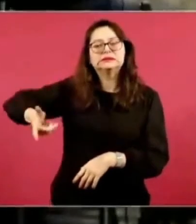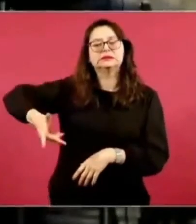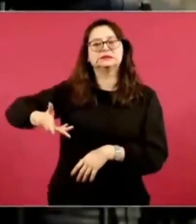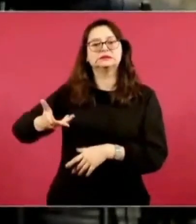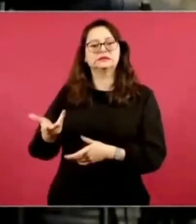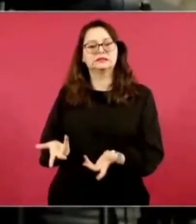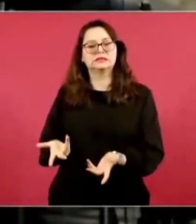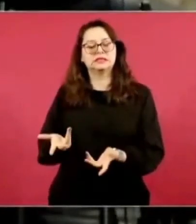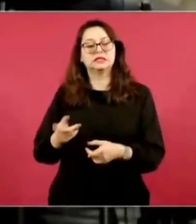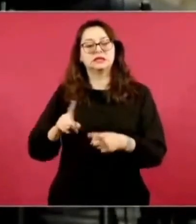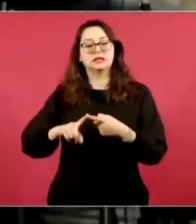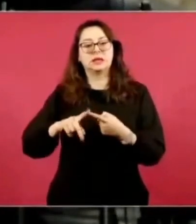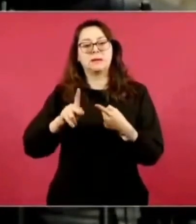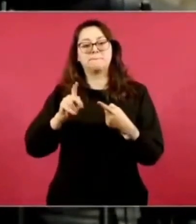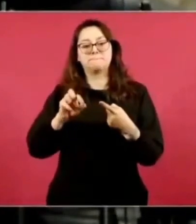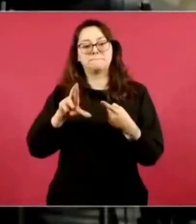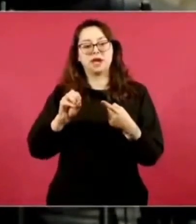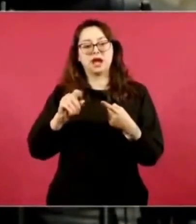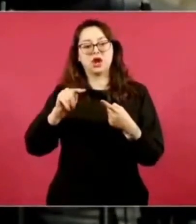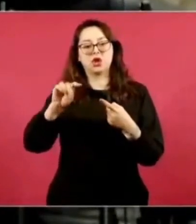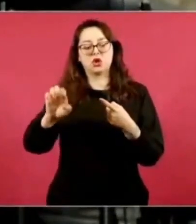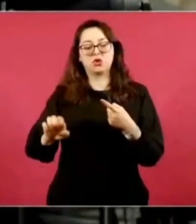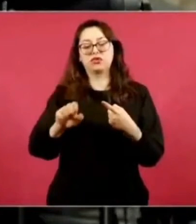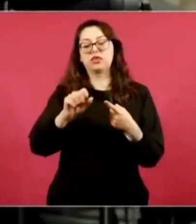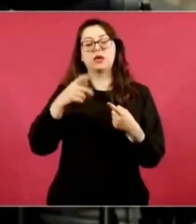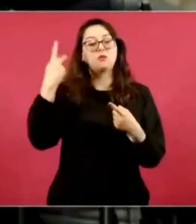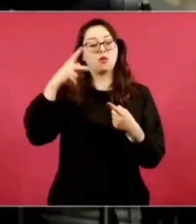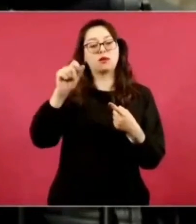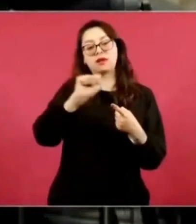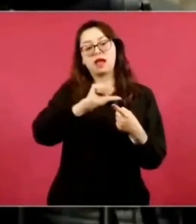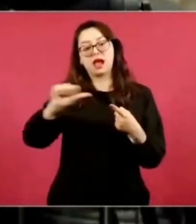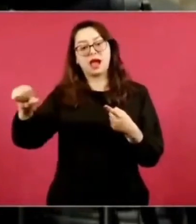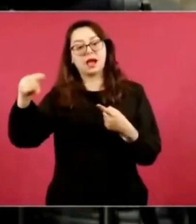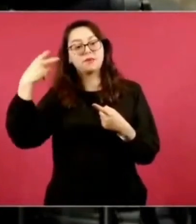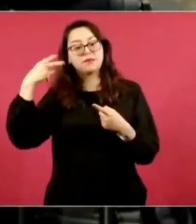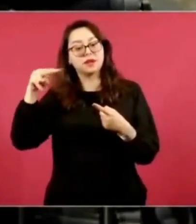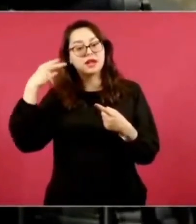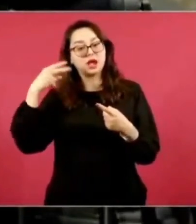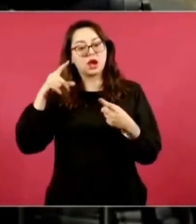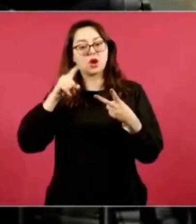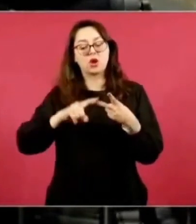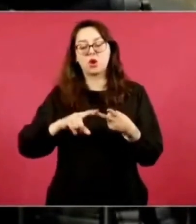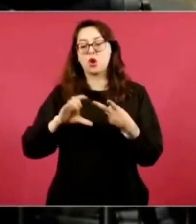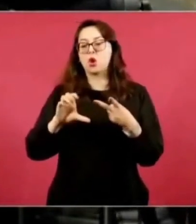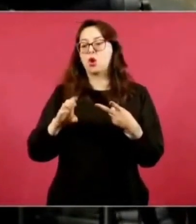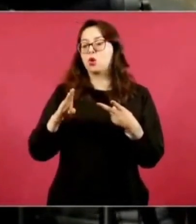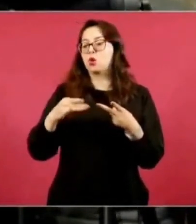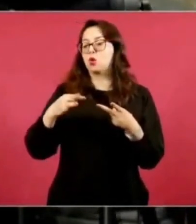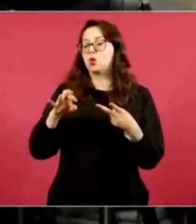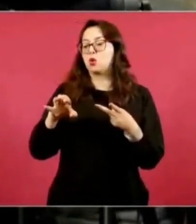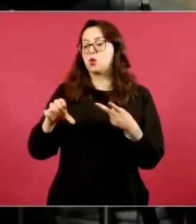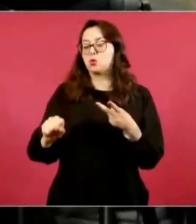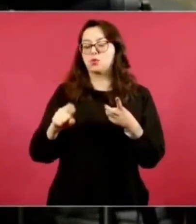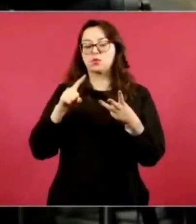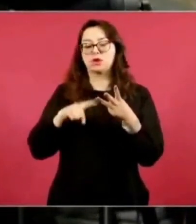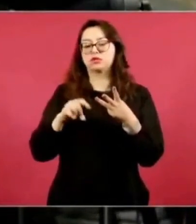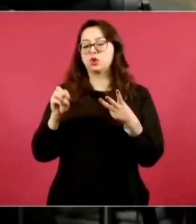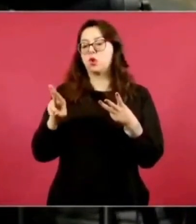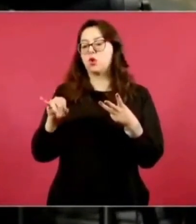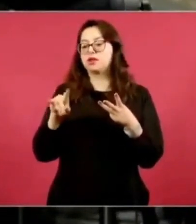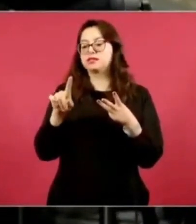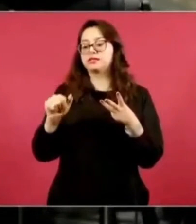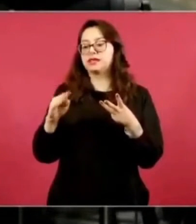son el tramo de Perote, en la carretera Puebla-Veracruz, en la región de las Cumbres de Maltrata, en la Orizaba-Puebla